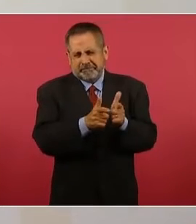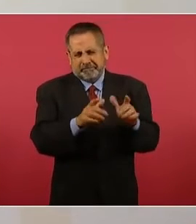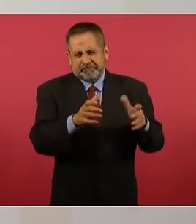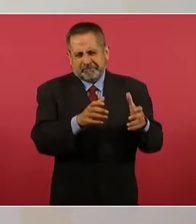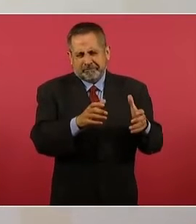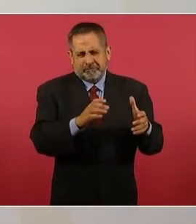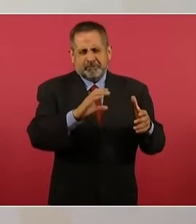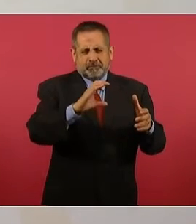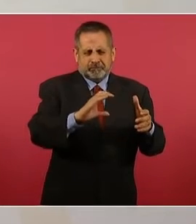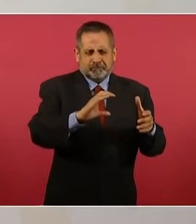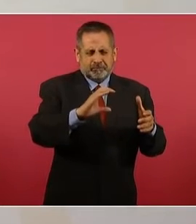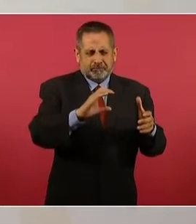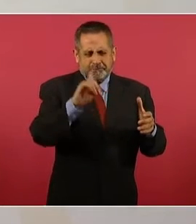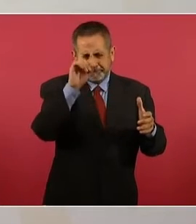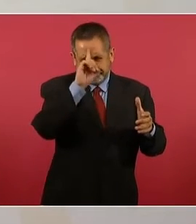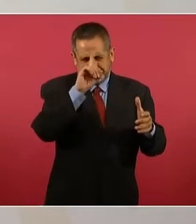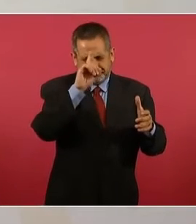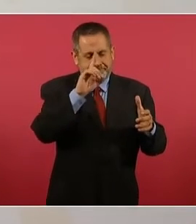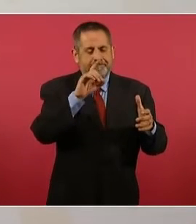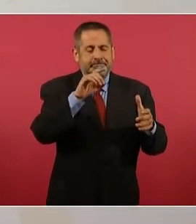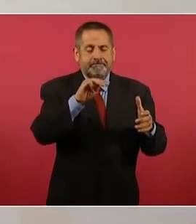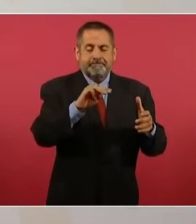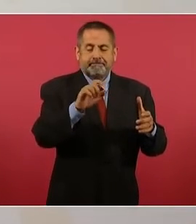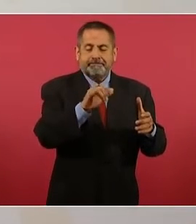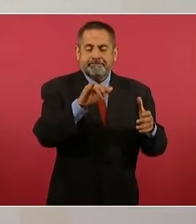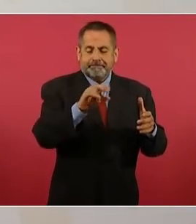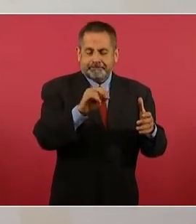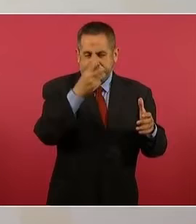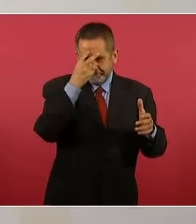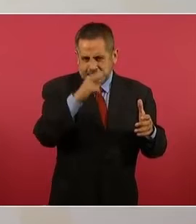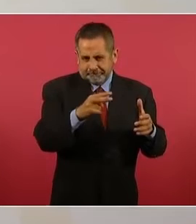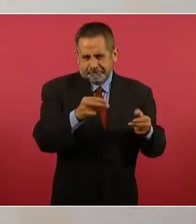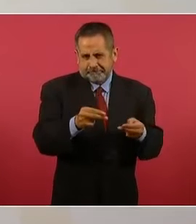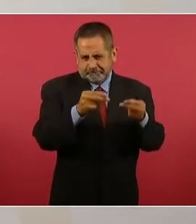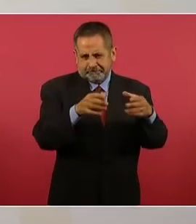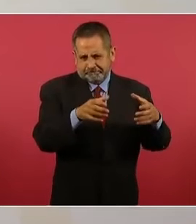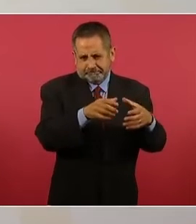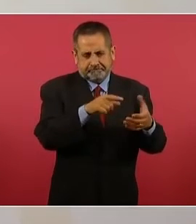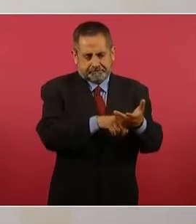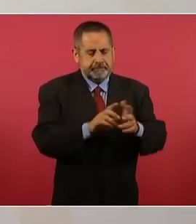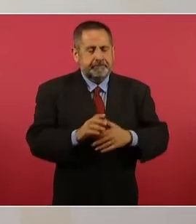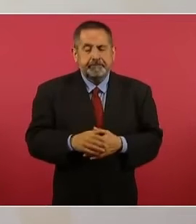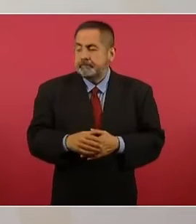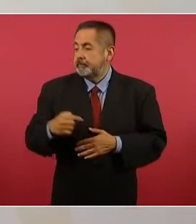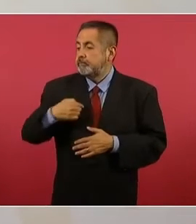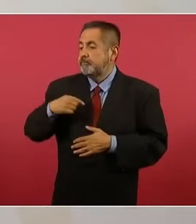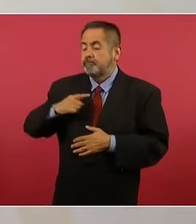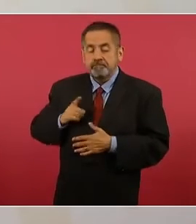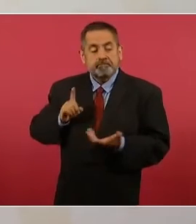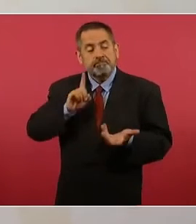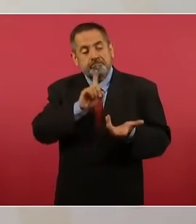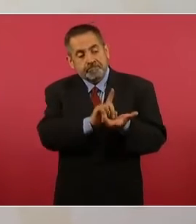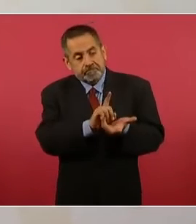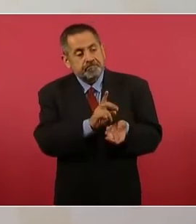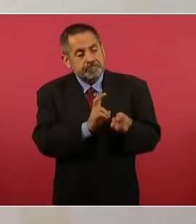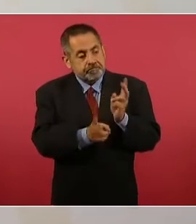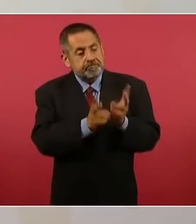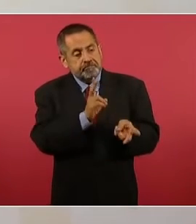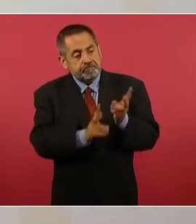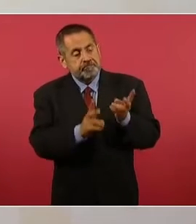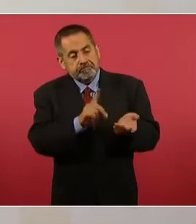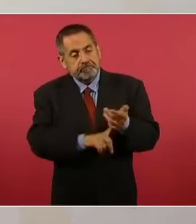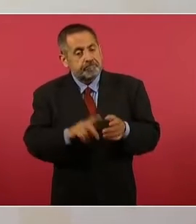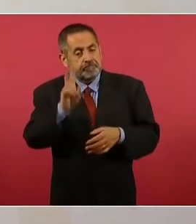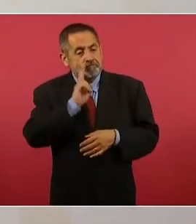Y ahí, en el diálogo que tuvimos, se habló de la posibilidad de